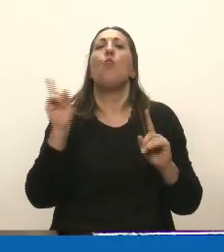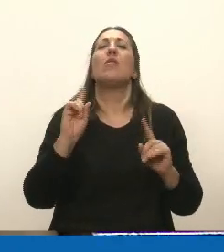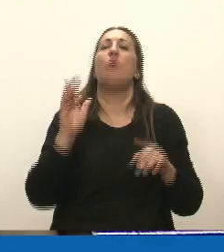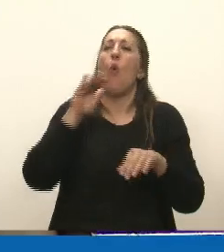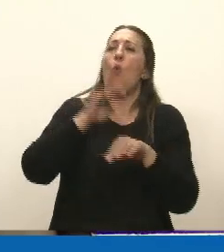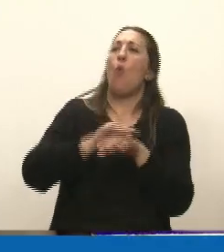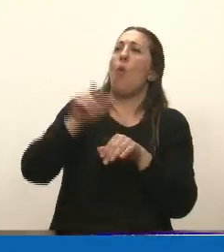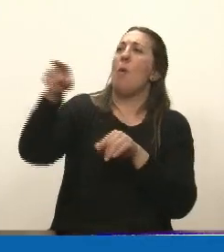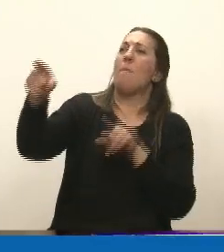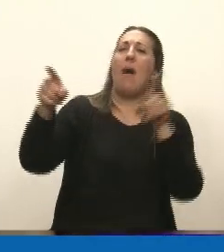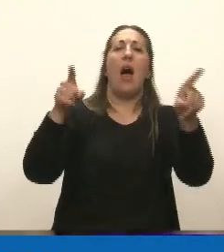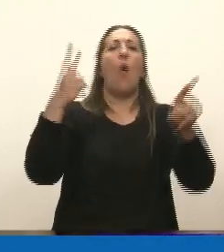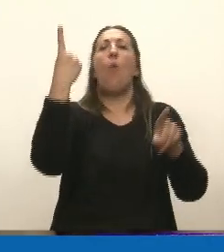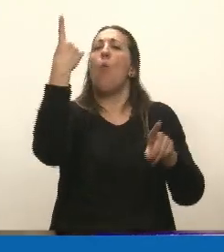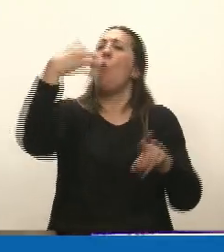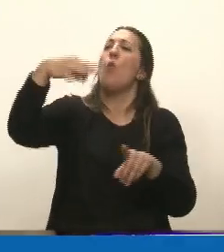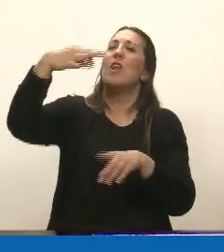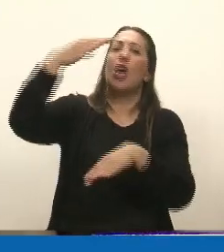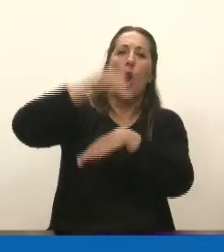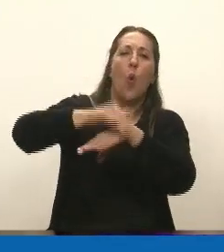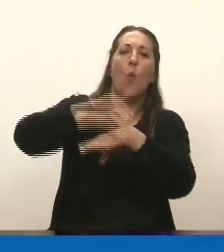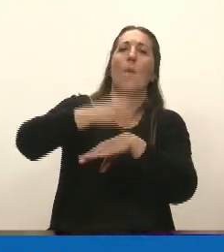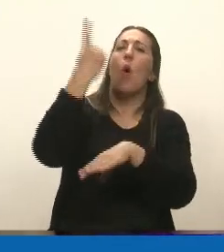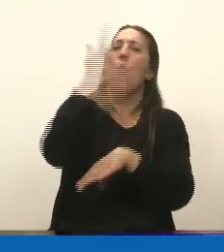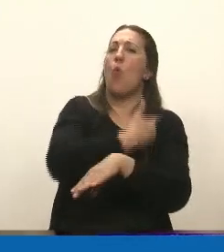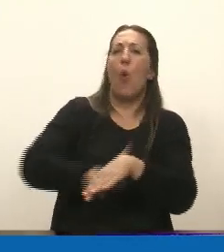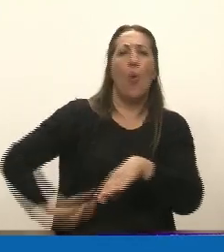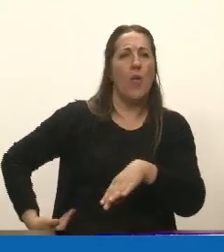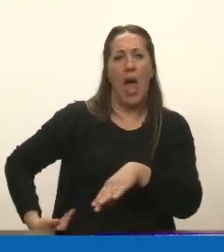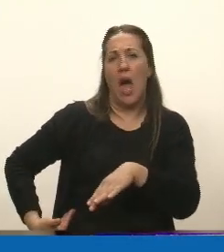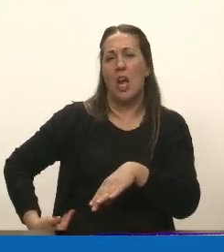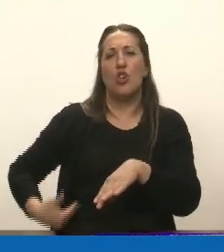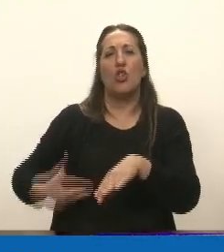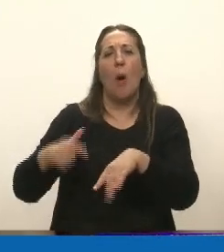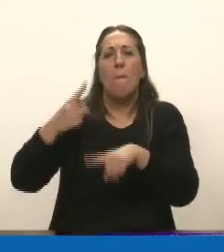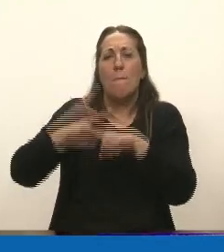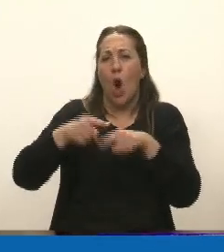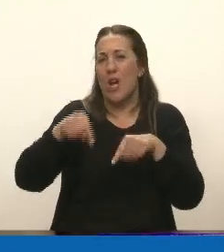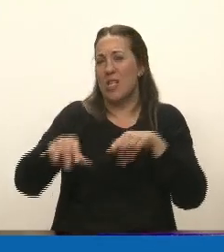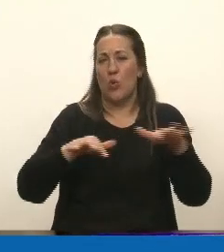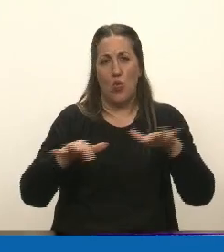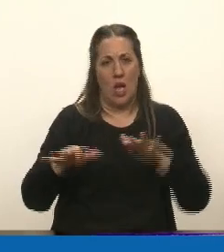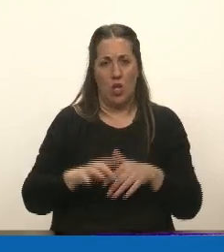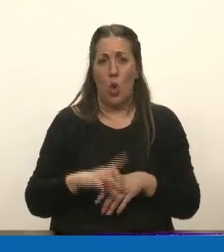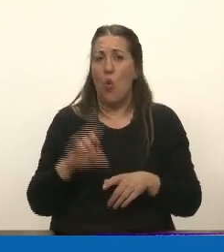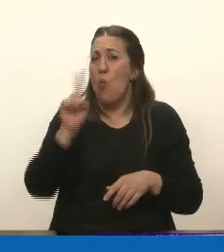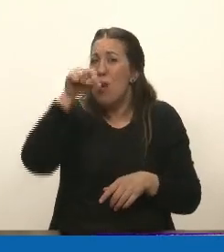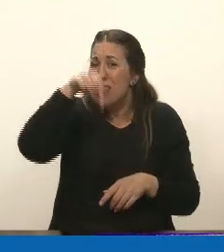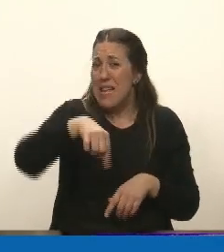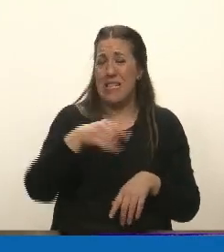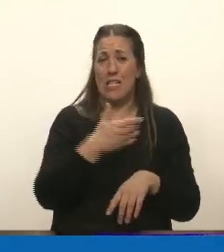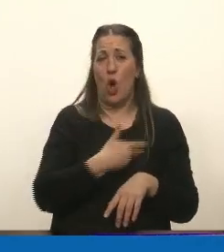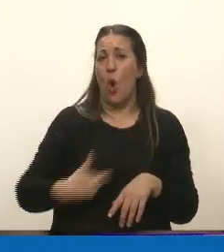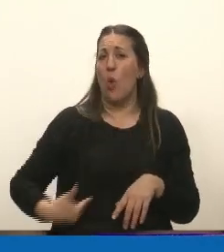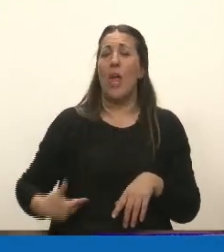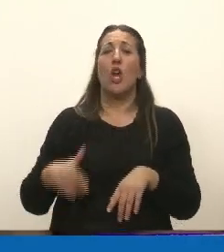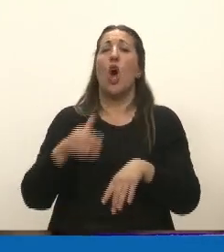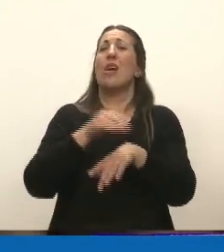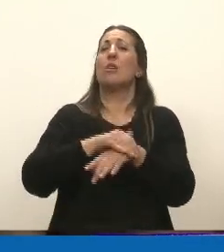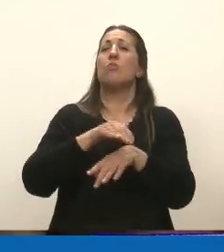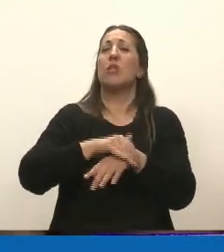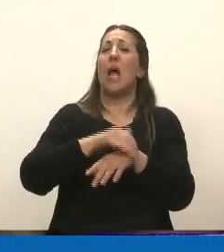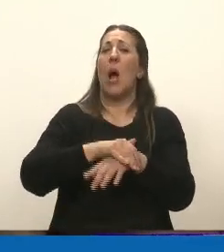o exclusivamente no hay un solo gobierno responsable de esta situación. Y de hecho no es este gobierno el que tiene la responsabilidad